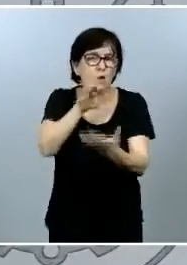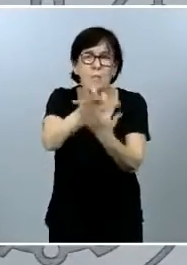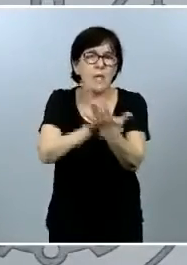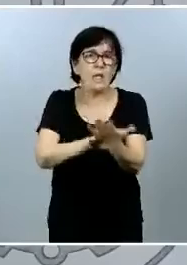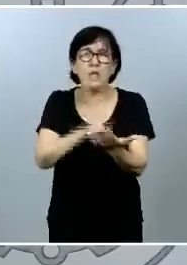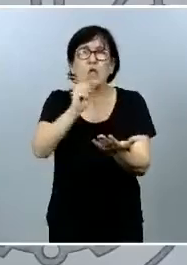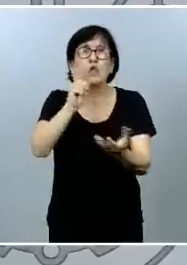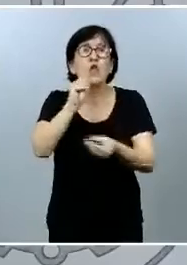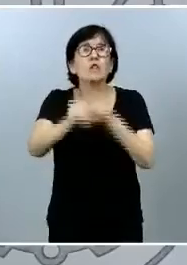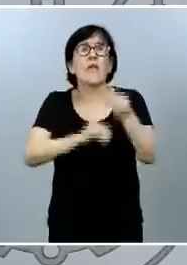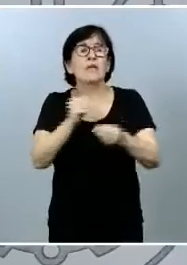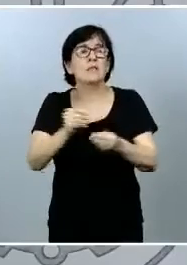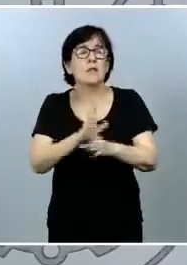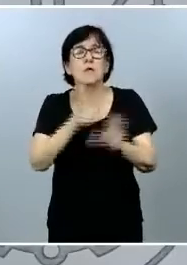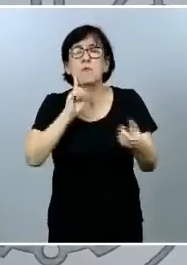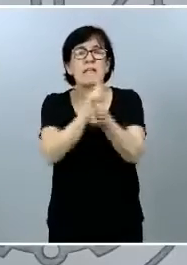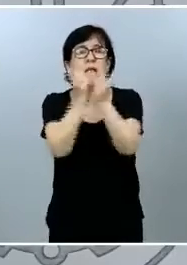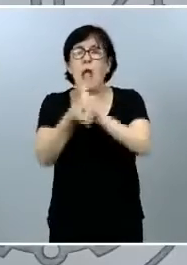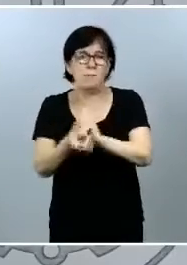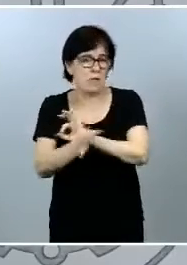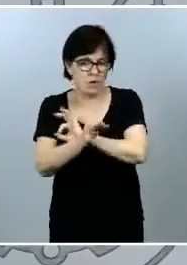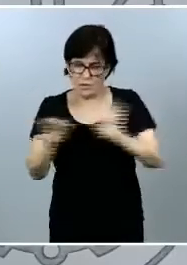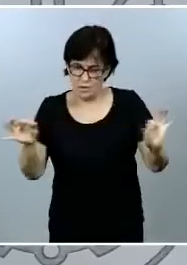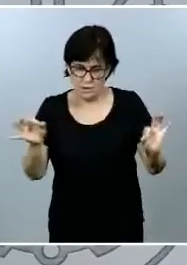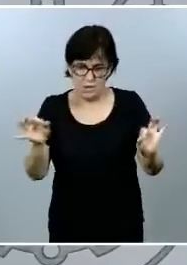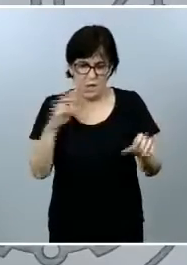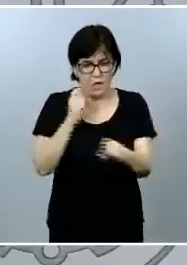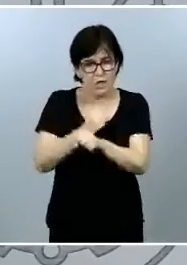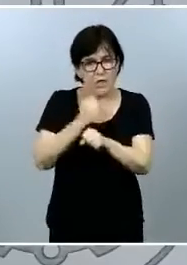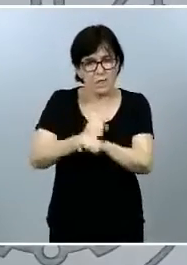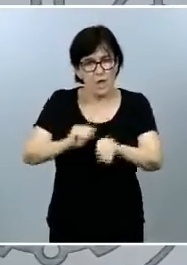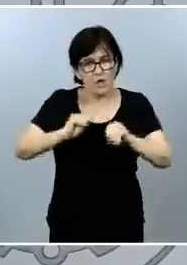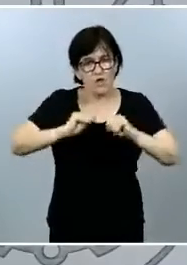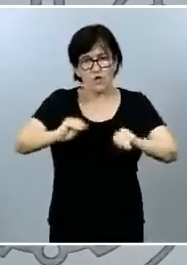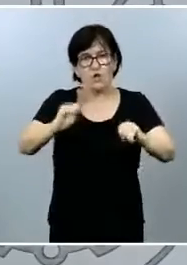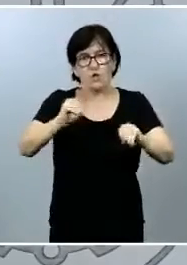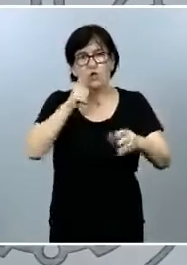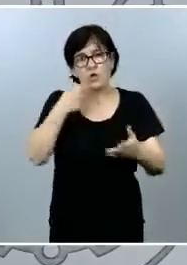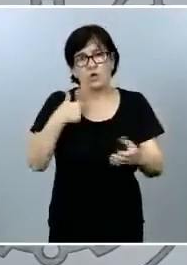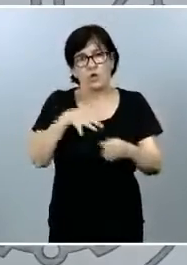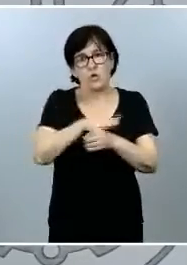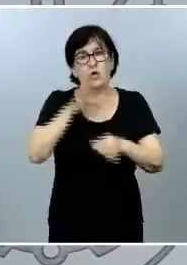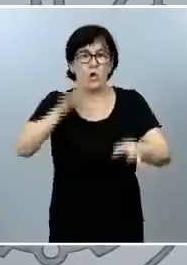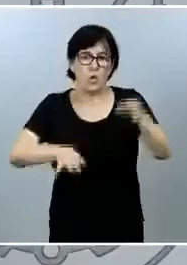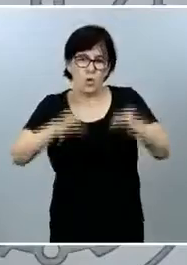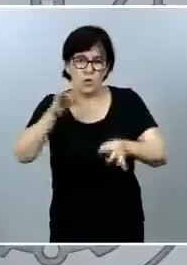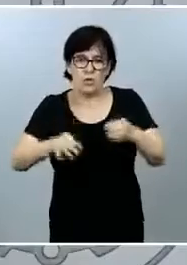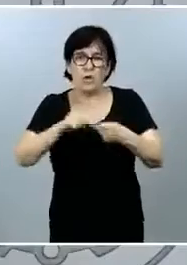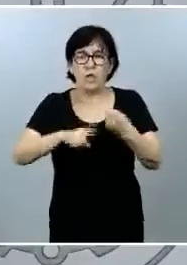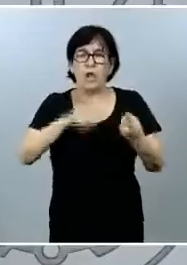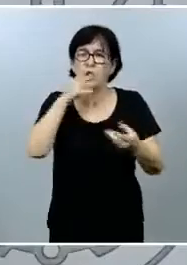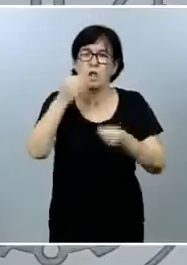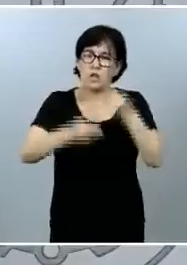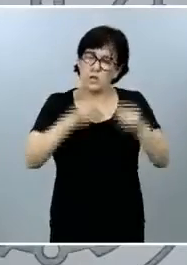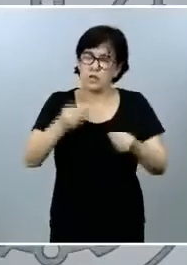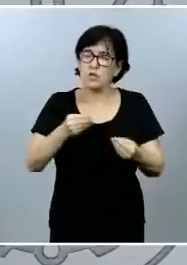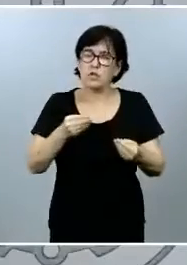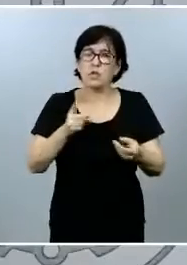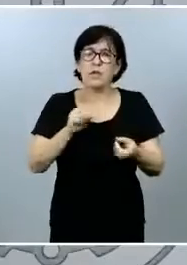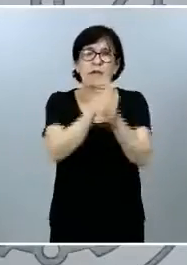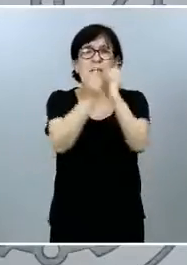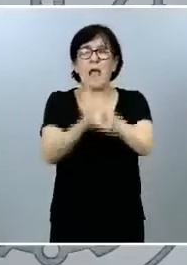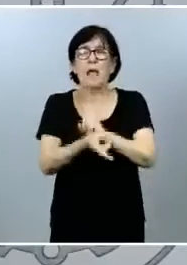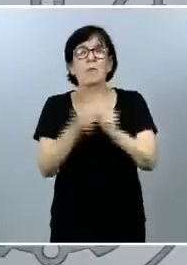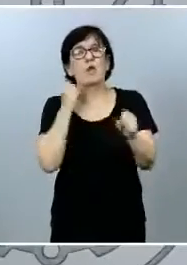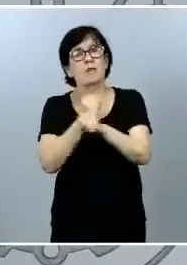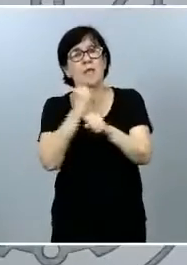producido ninguna alteración de las tareas que le son propias al ámbito judicial igual que no se ha producido ninguna alteración de las tareas que